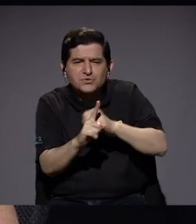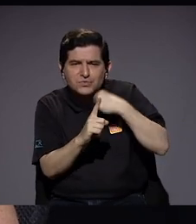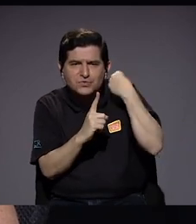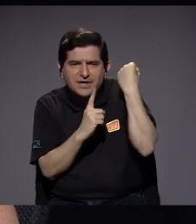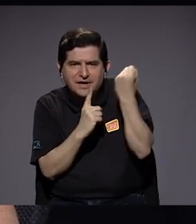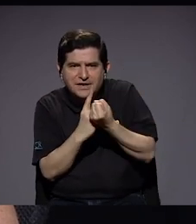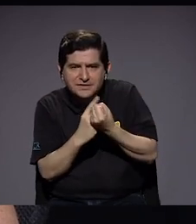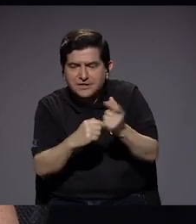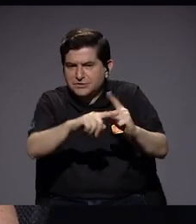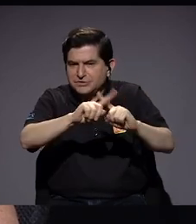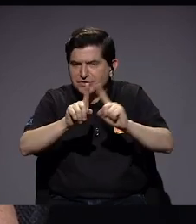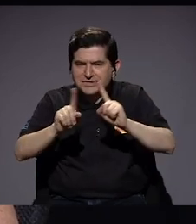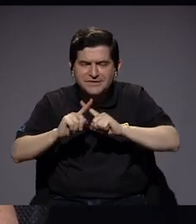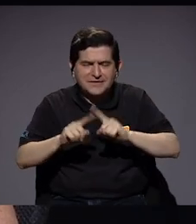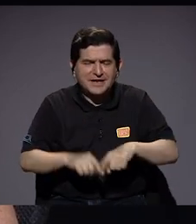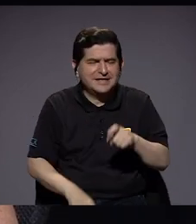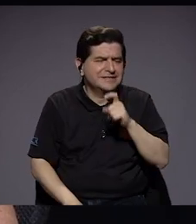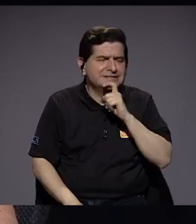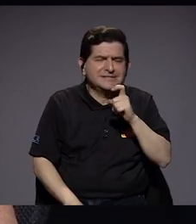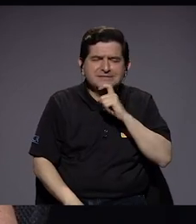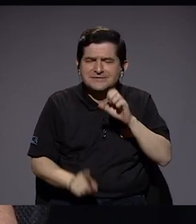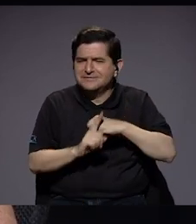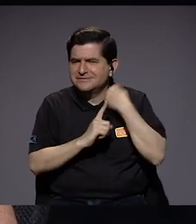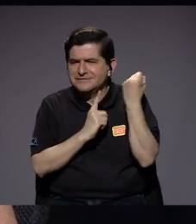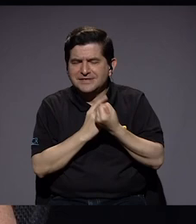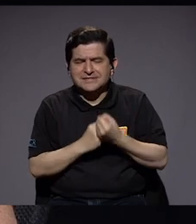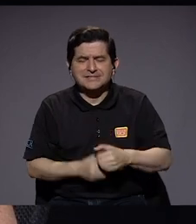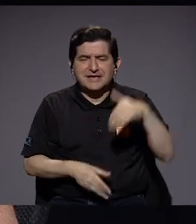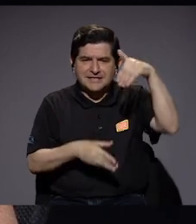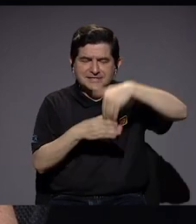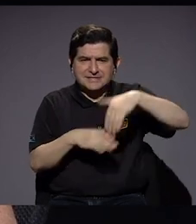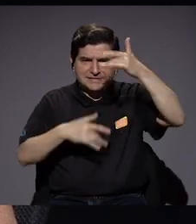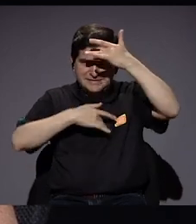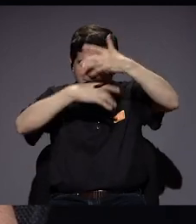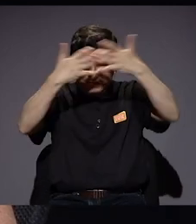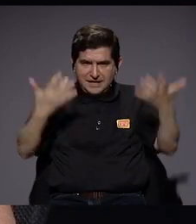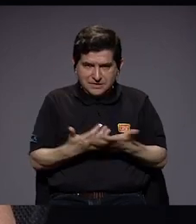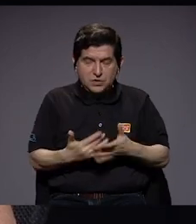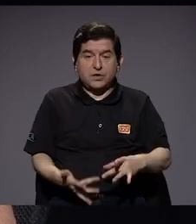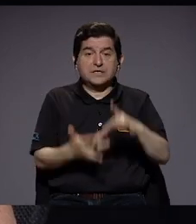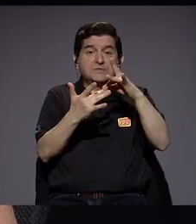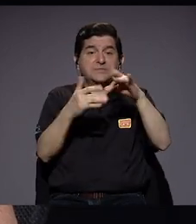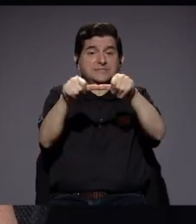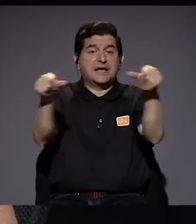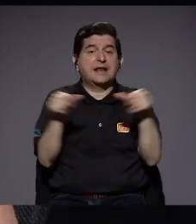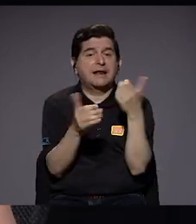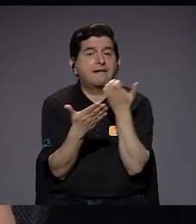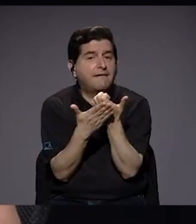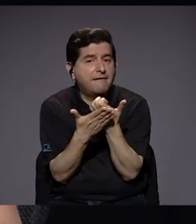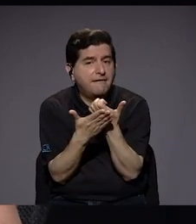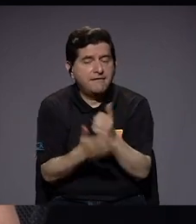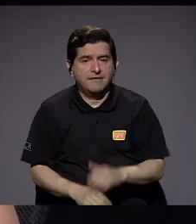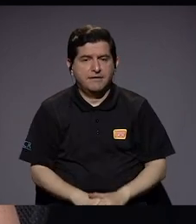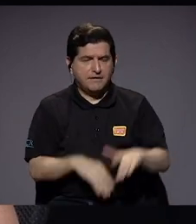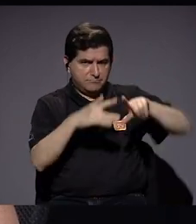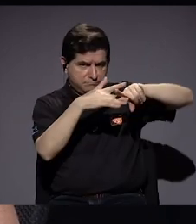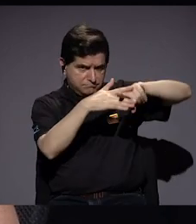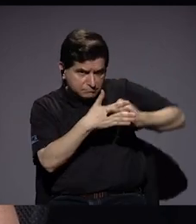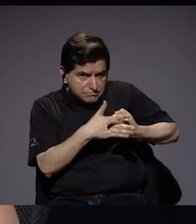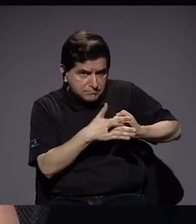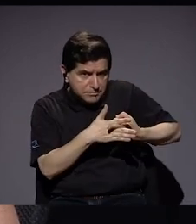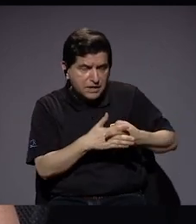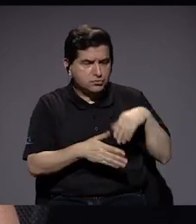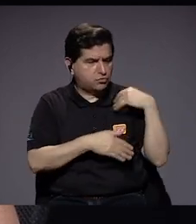de las difíciles situaciones en el marco de la pandemia, sobre todo en el área económica. Entonces, al inicio de este